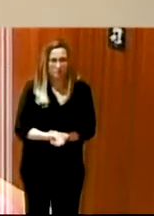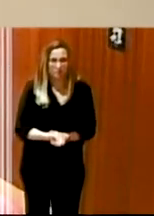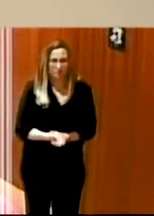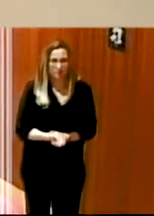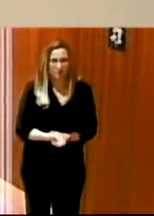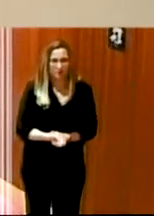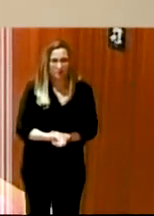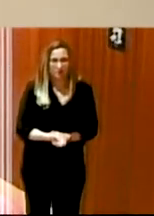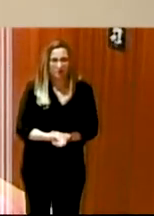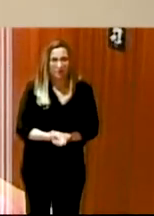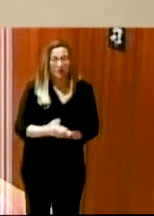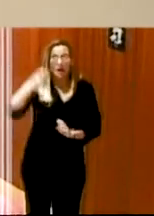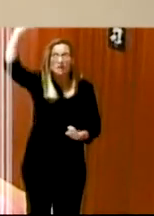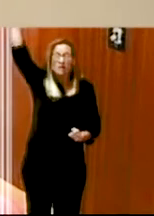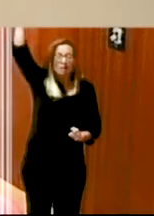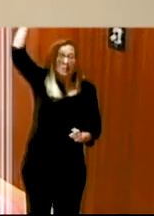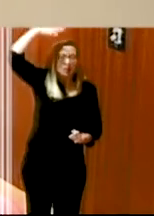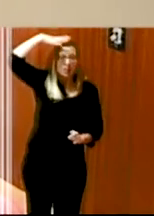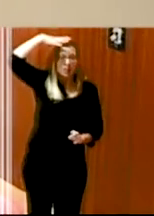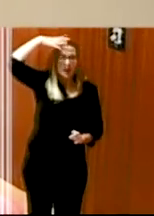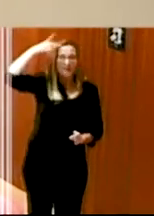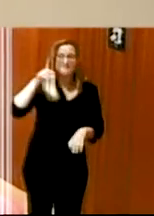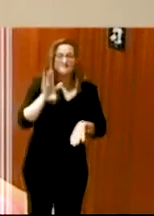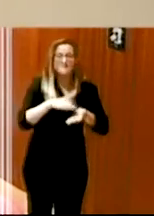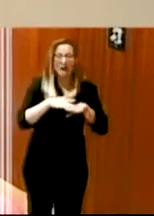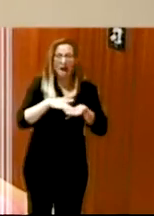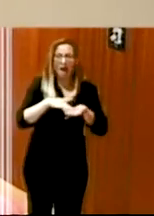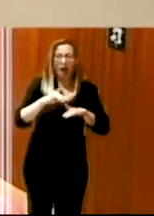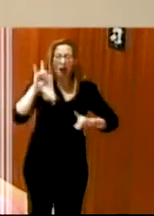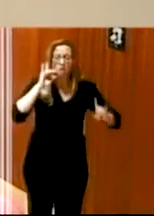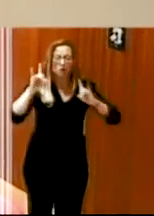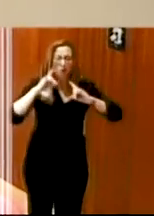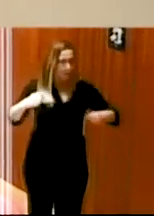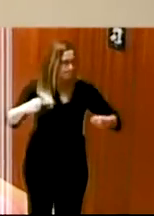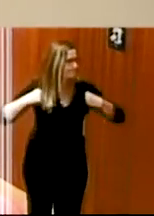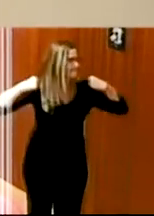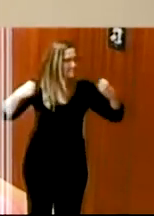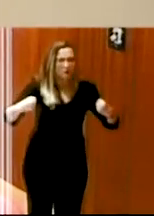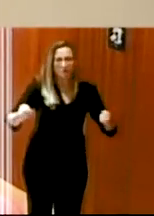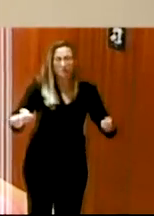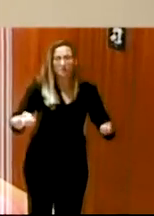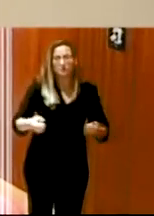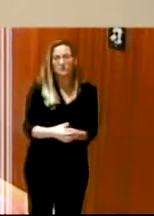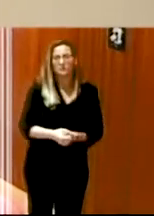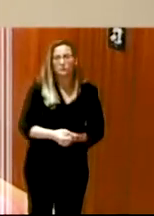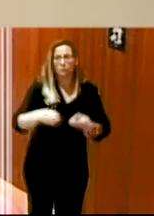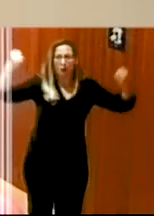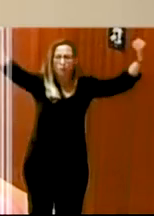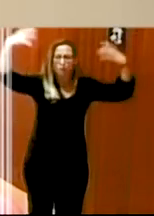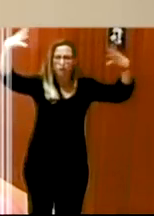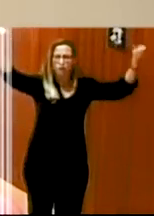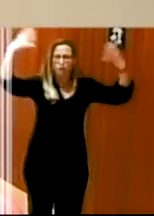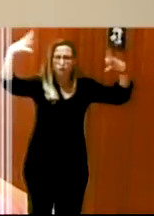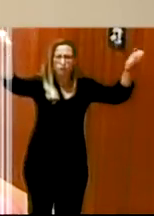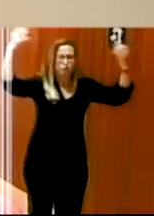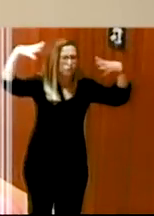y el uso de la iluminación que por ejemplo para sonidos potentes hubiera pues una iluminación que acompañara